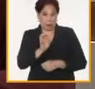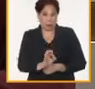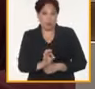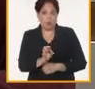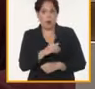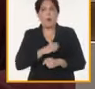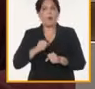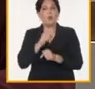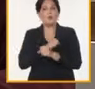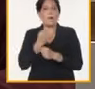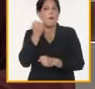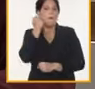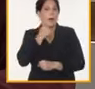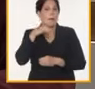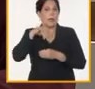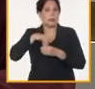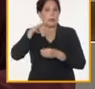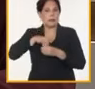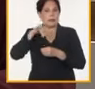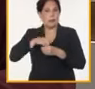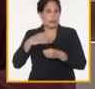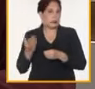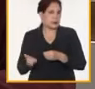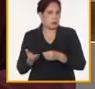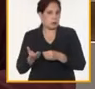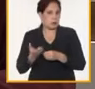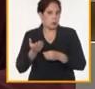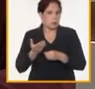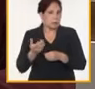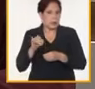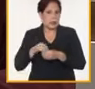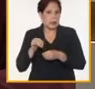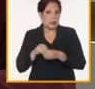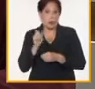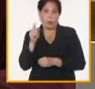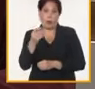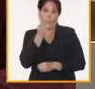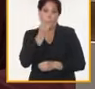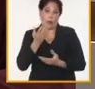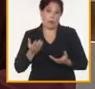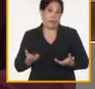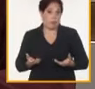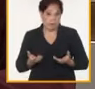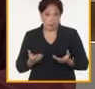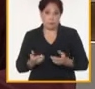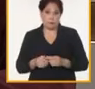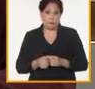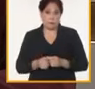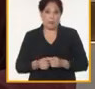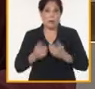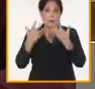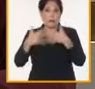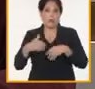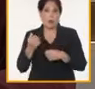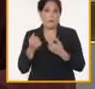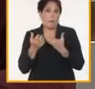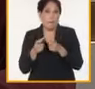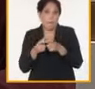utilizamos la mayor parte de los ingresos las cubanas y los cubanos en adquirir los alimentos si hay más producción